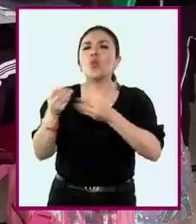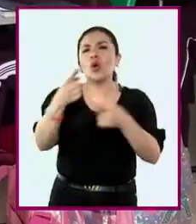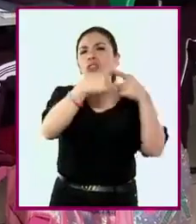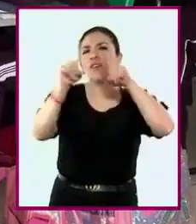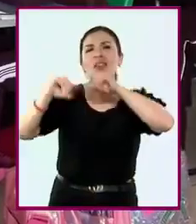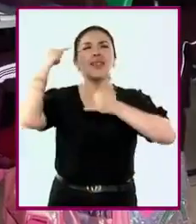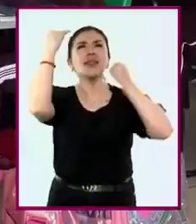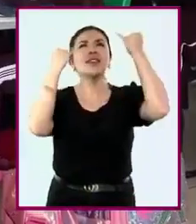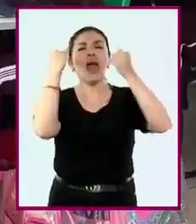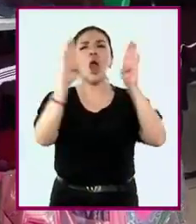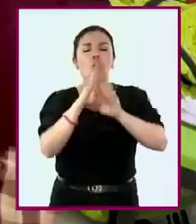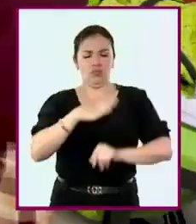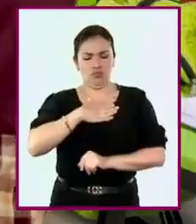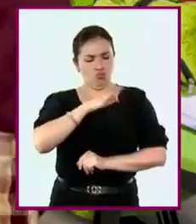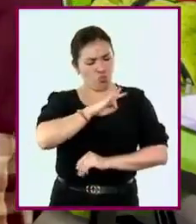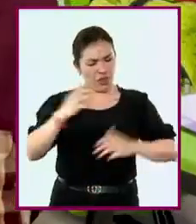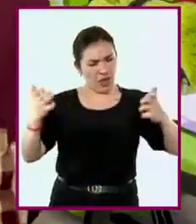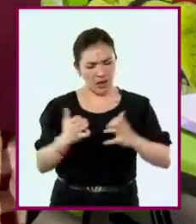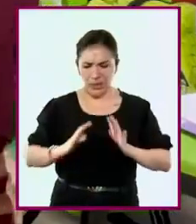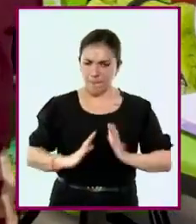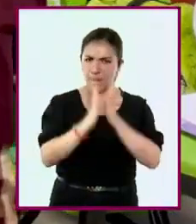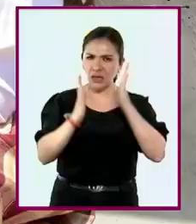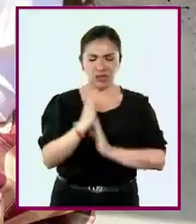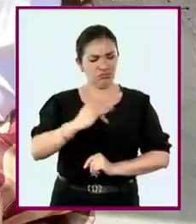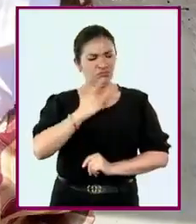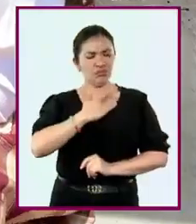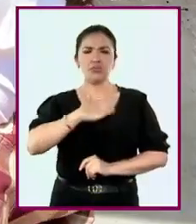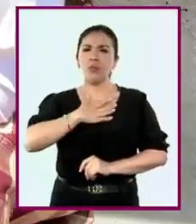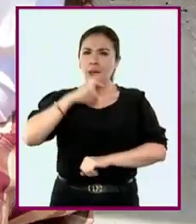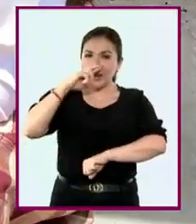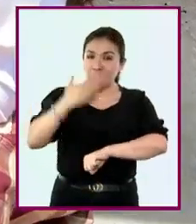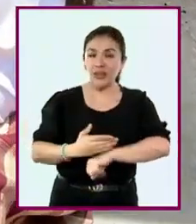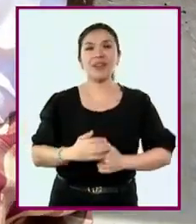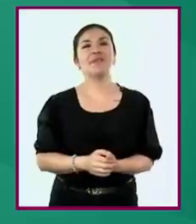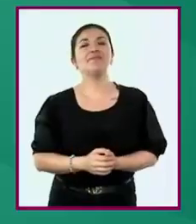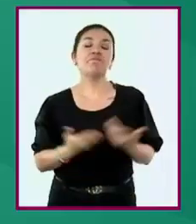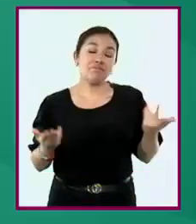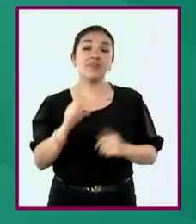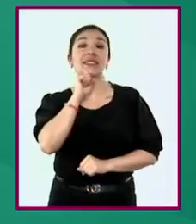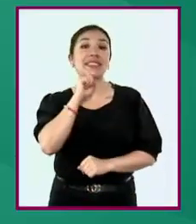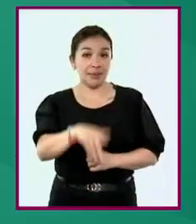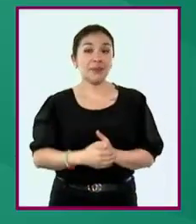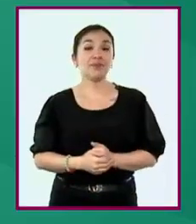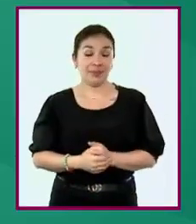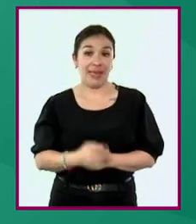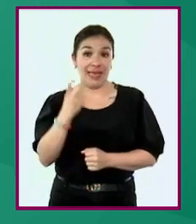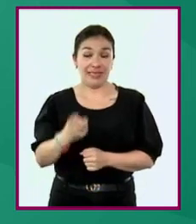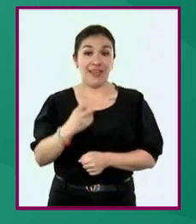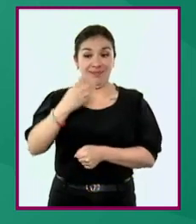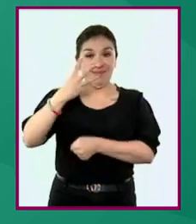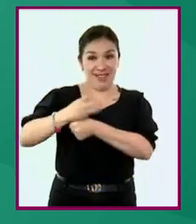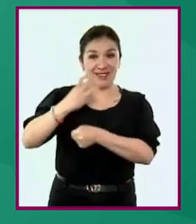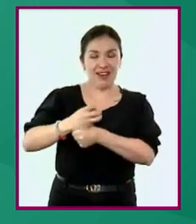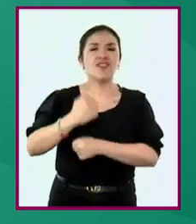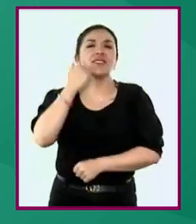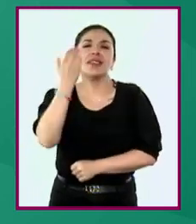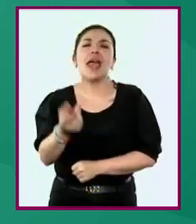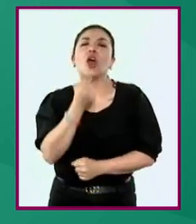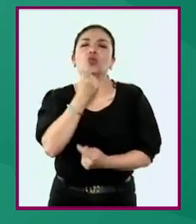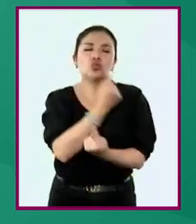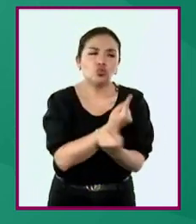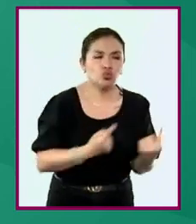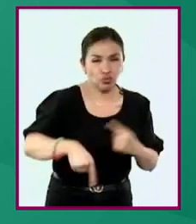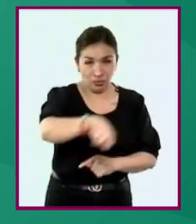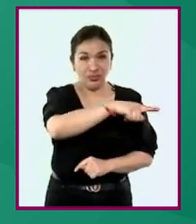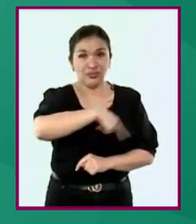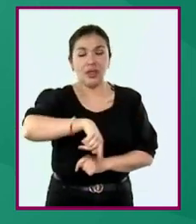de acuerdo con su ámbito de participación y responsabilidad. Por otra parte, en la fase 3 se busca